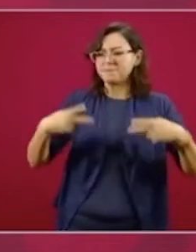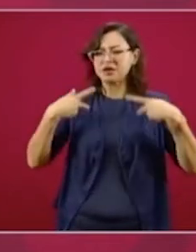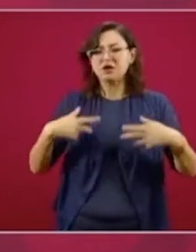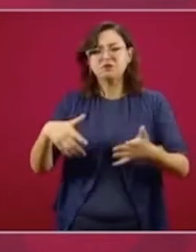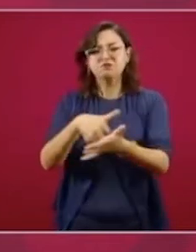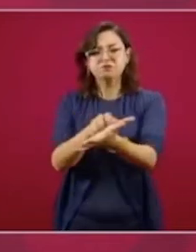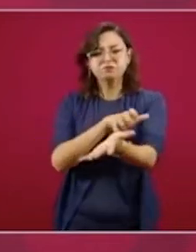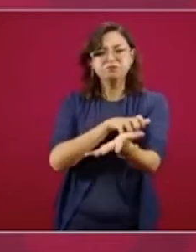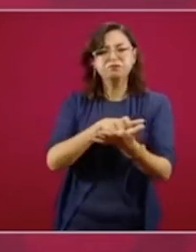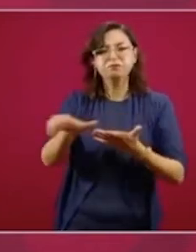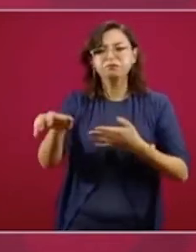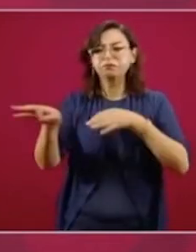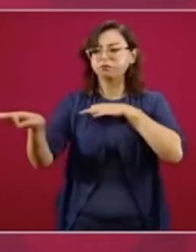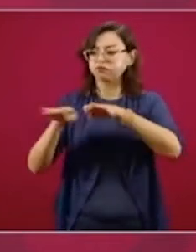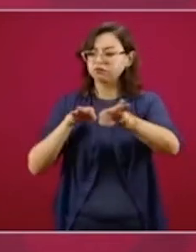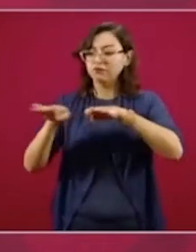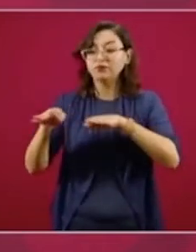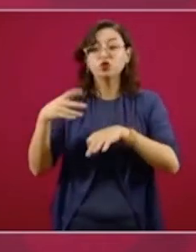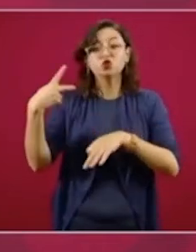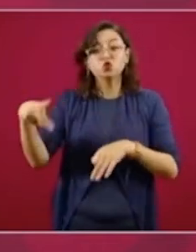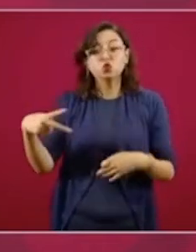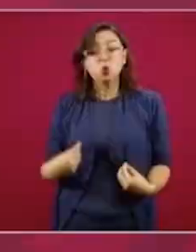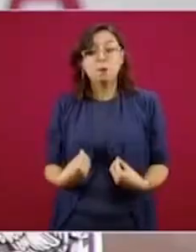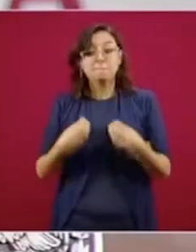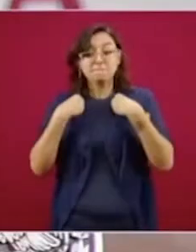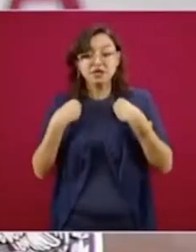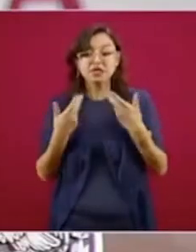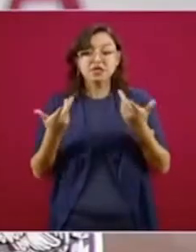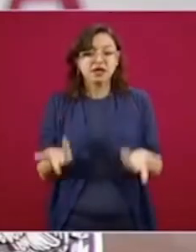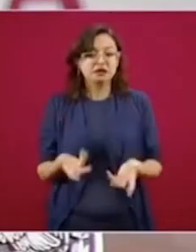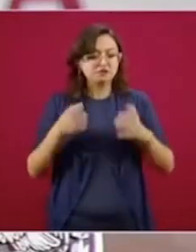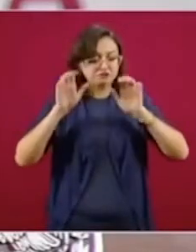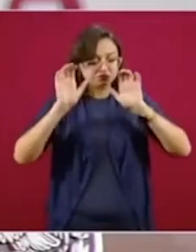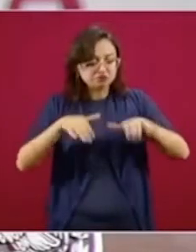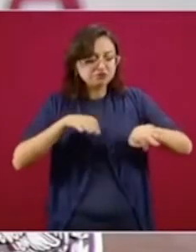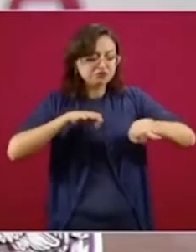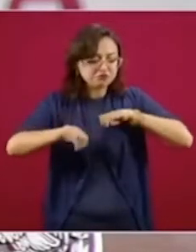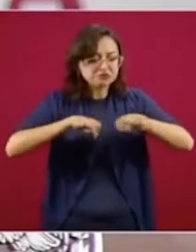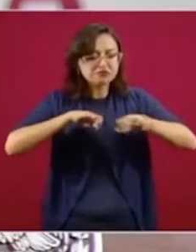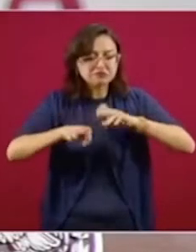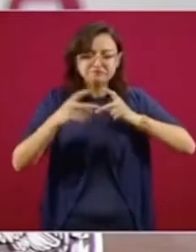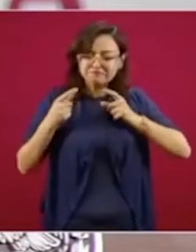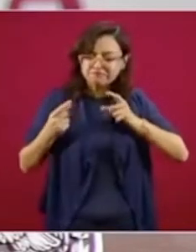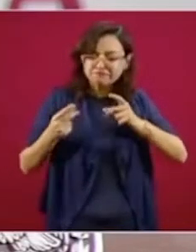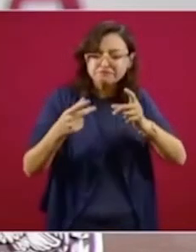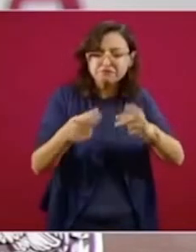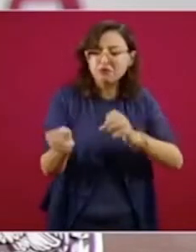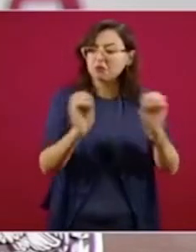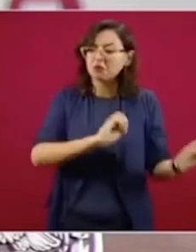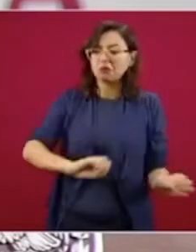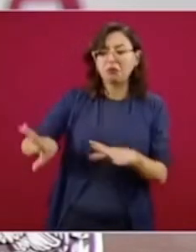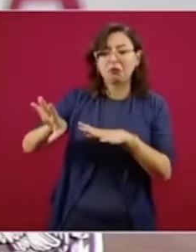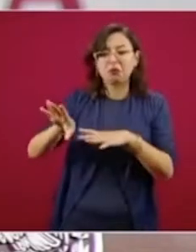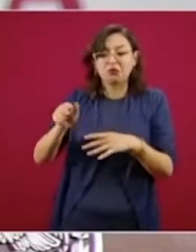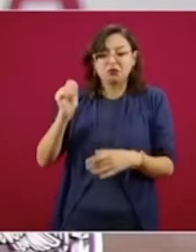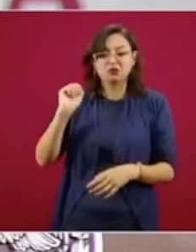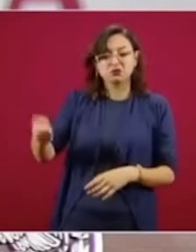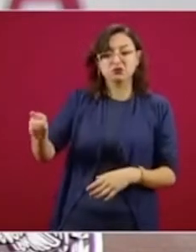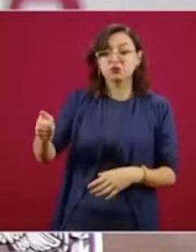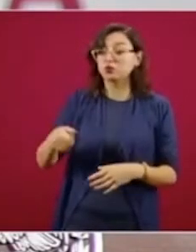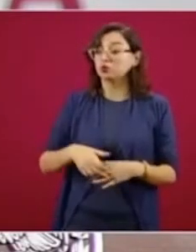personas que entregan parte de su vida a empresas y negocios. Aunque también las mismas